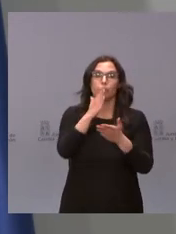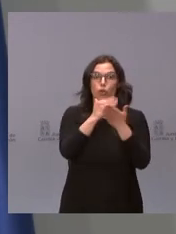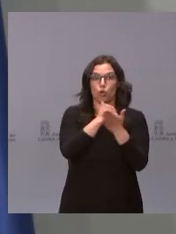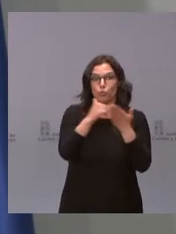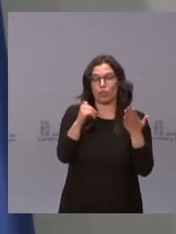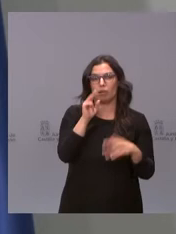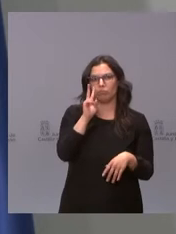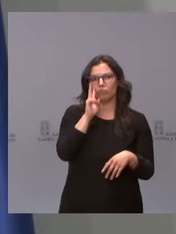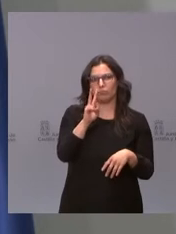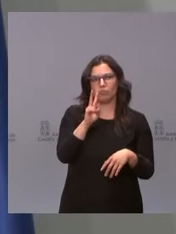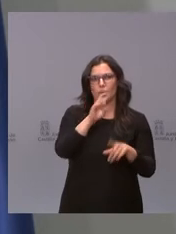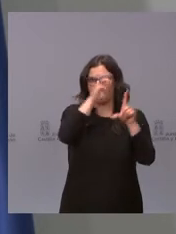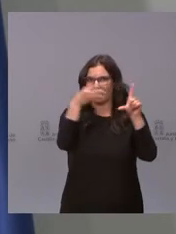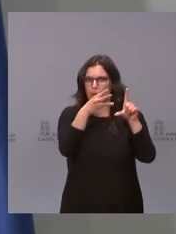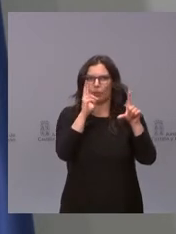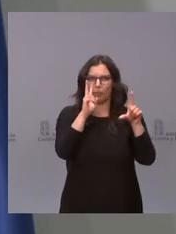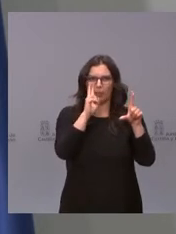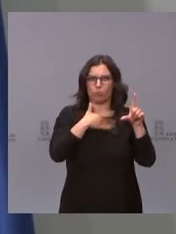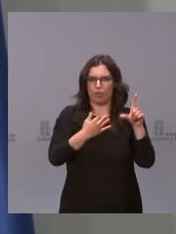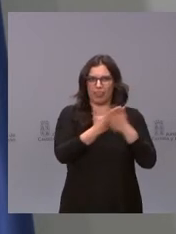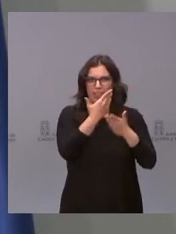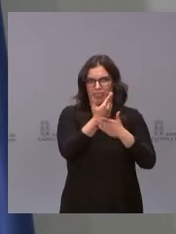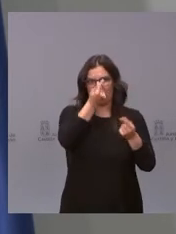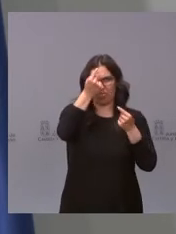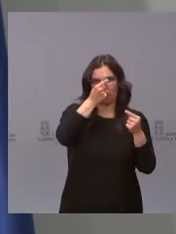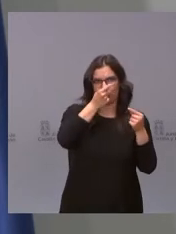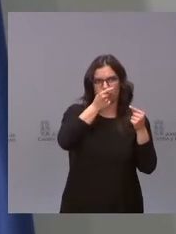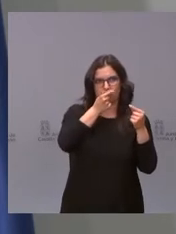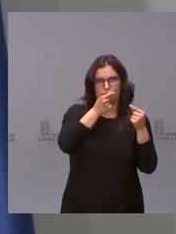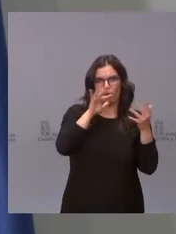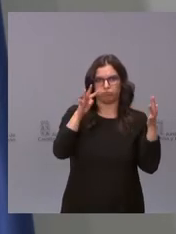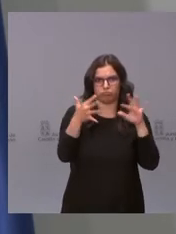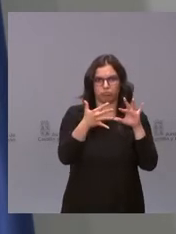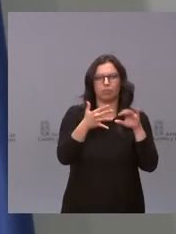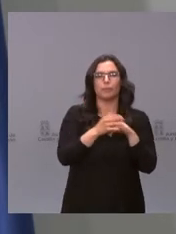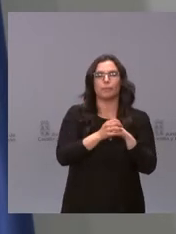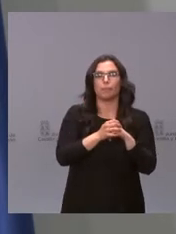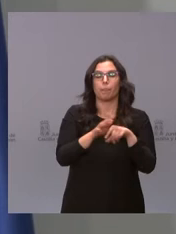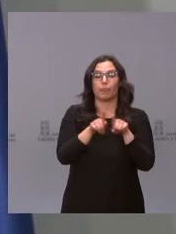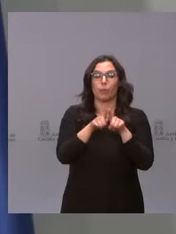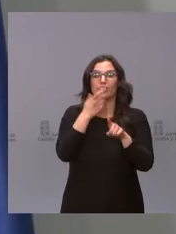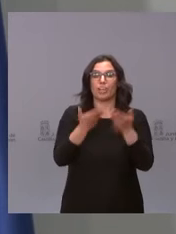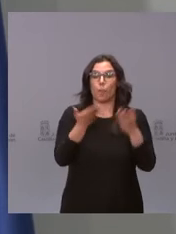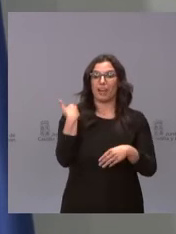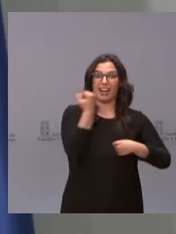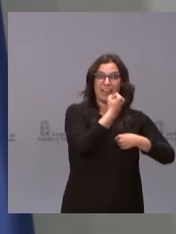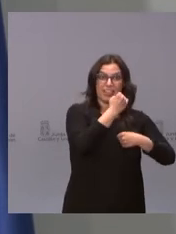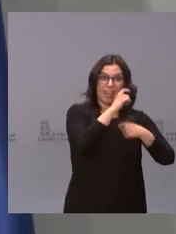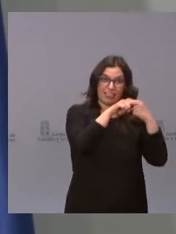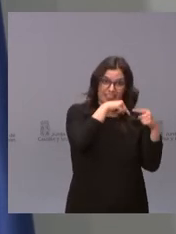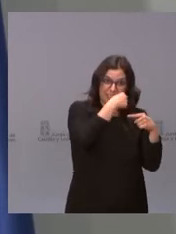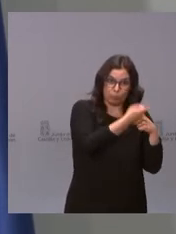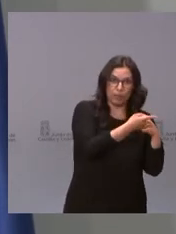visto y se puede ver en la página día a día, ha crecido, no ha crecido como creció en Navidades, la pendiente de